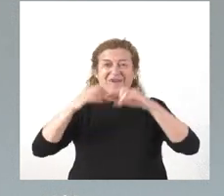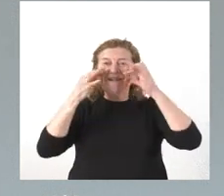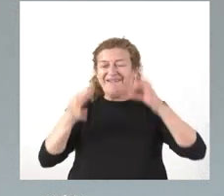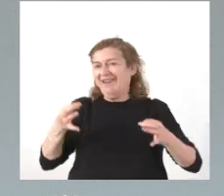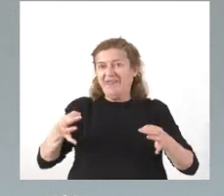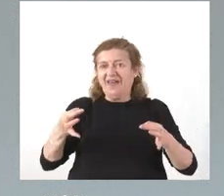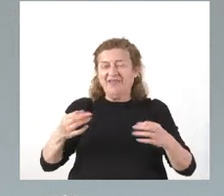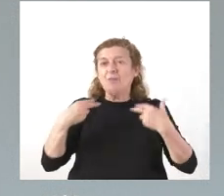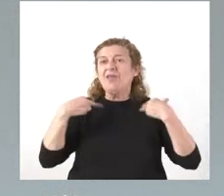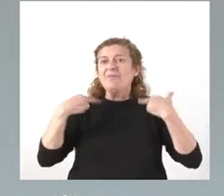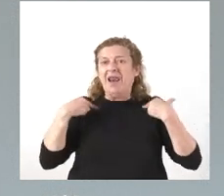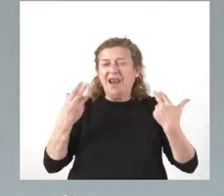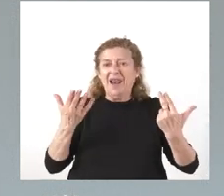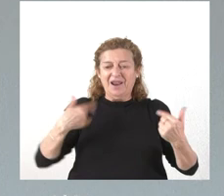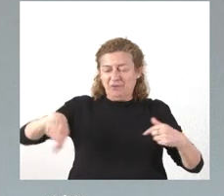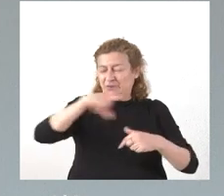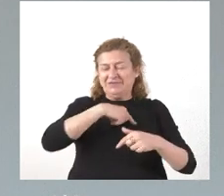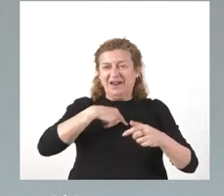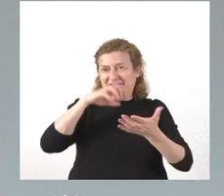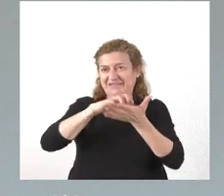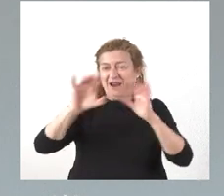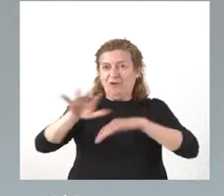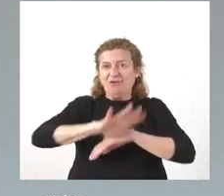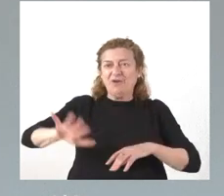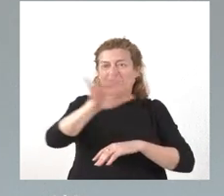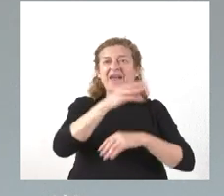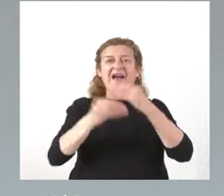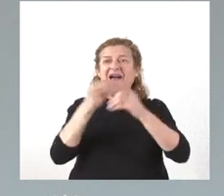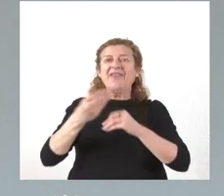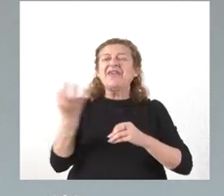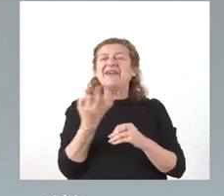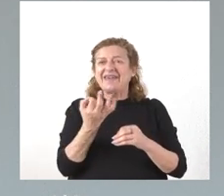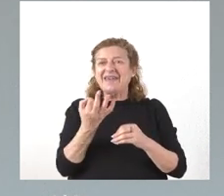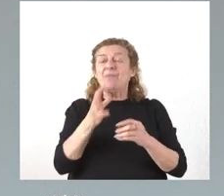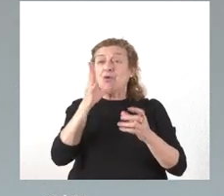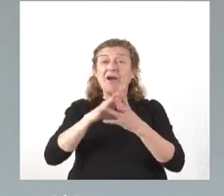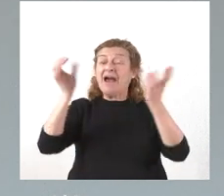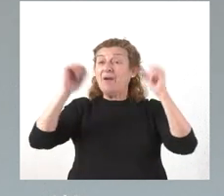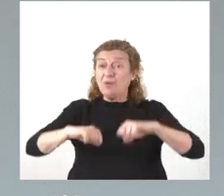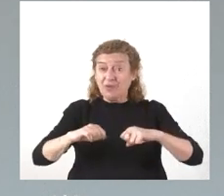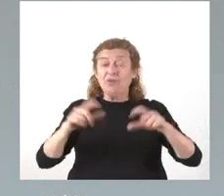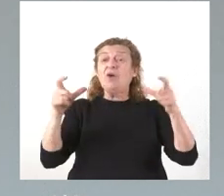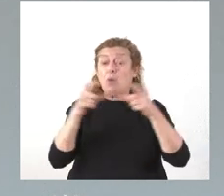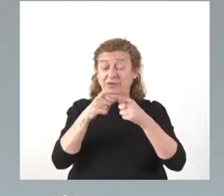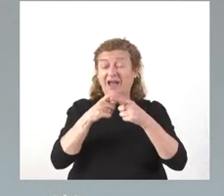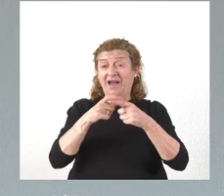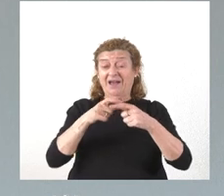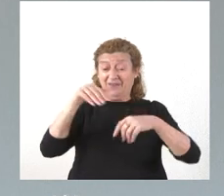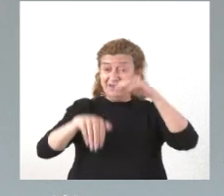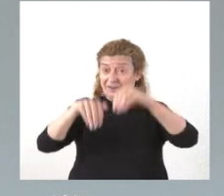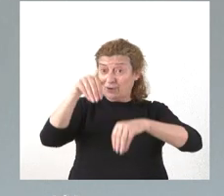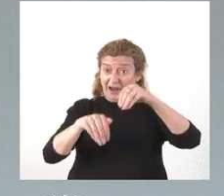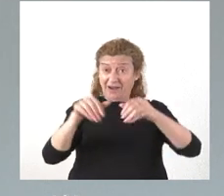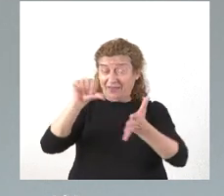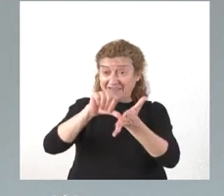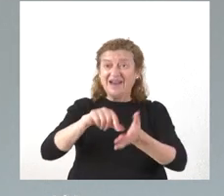municipalista en nuestra comunidad autónoma, hace que, por acuerdo de la Junta Electoral Central, se ha establecido